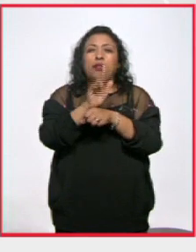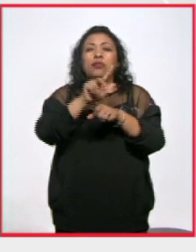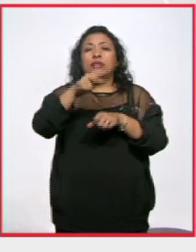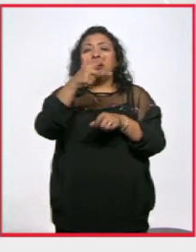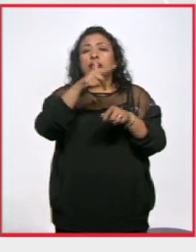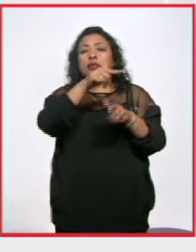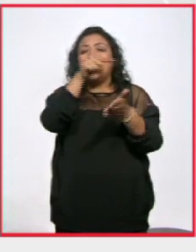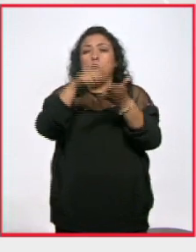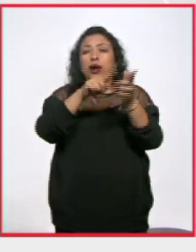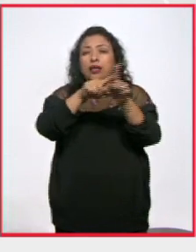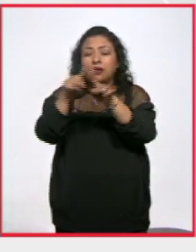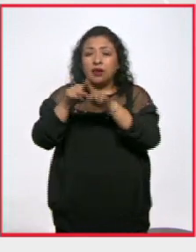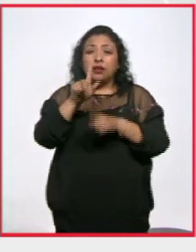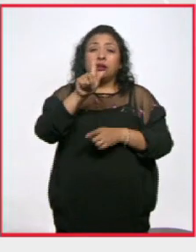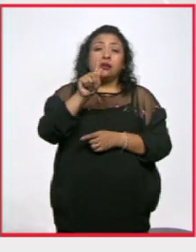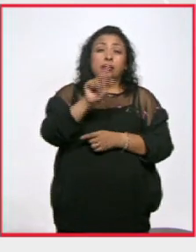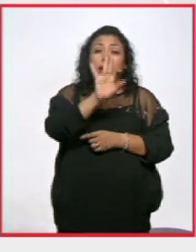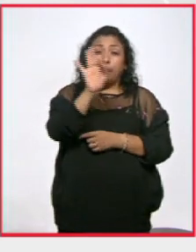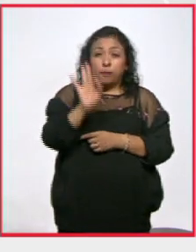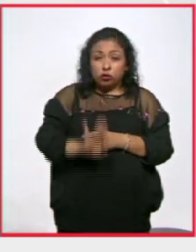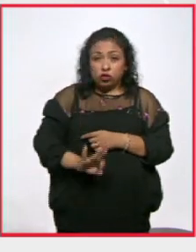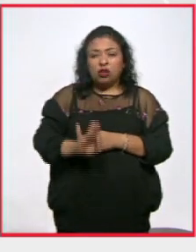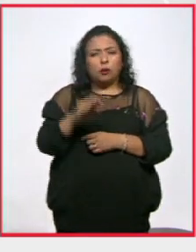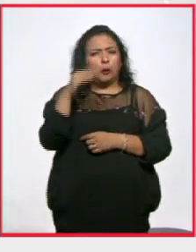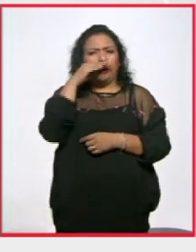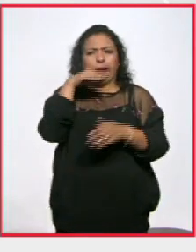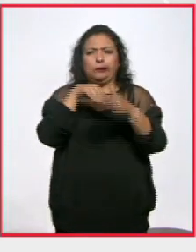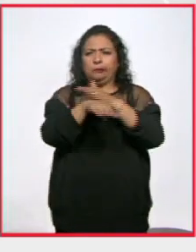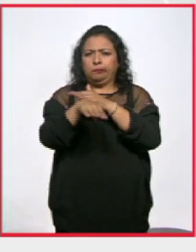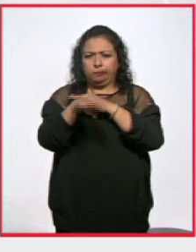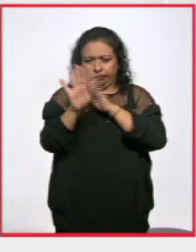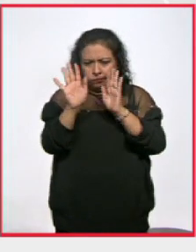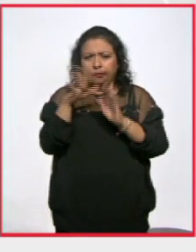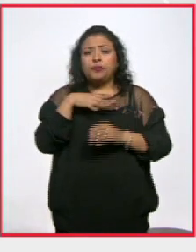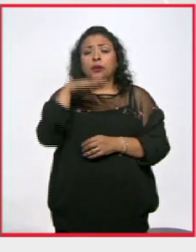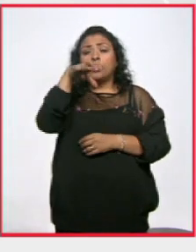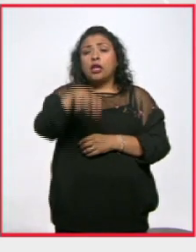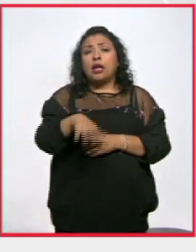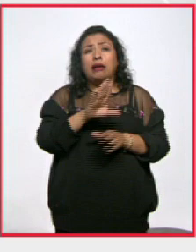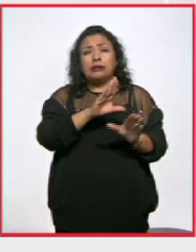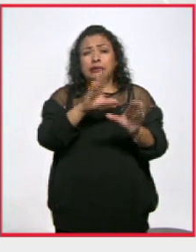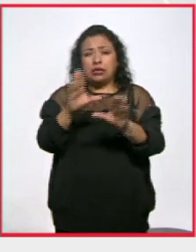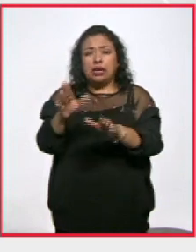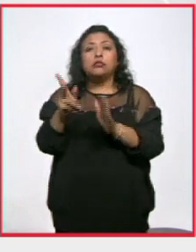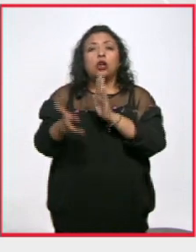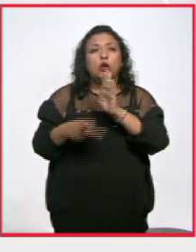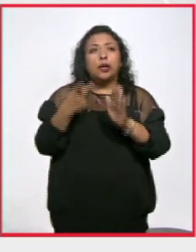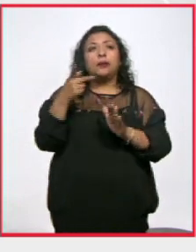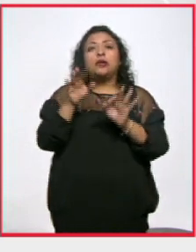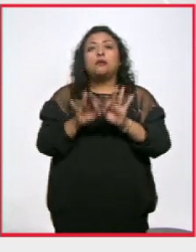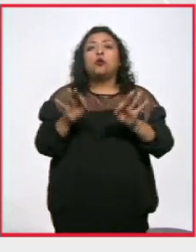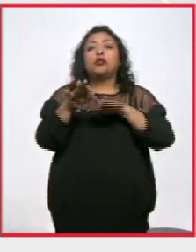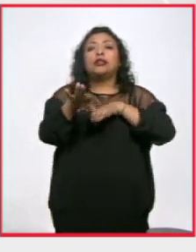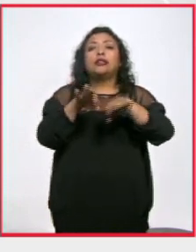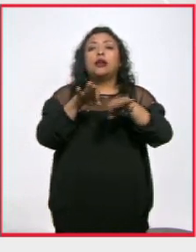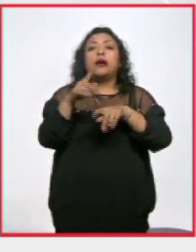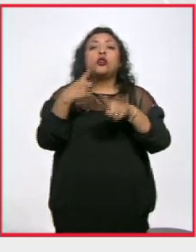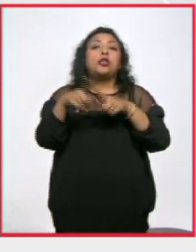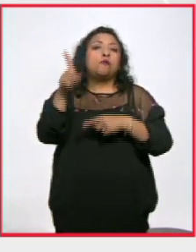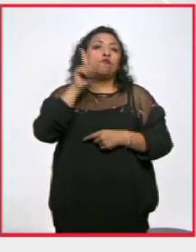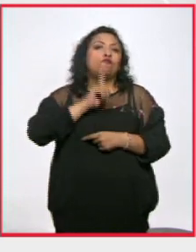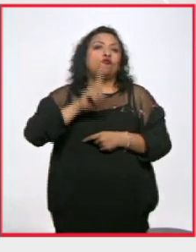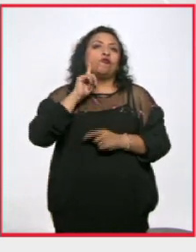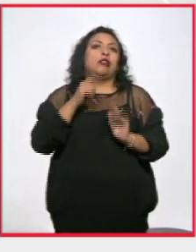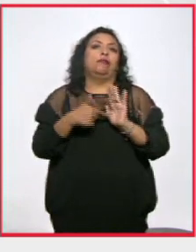diferentes sedes, el 70% de ellas serán gratuitas. En su sección formativa nuevamente resalta el trabajo de una mujer.